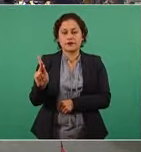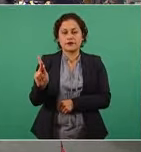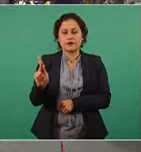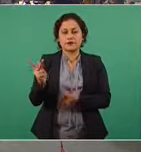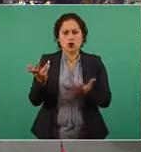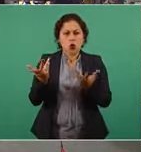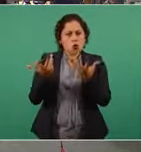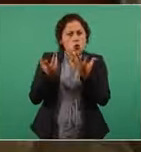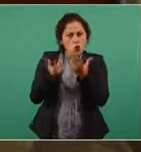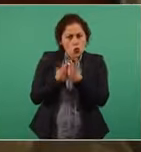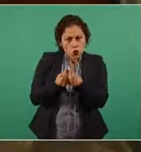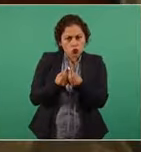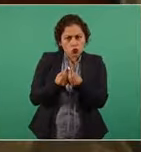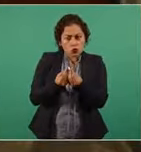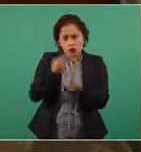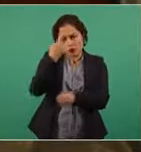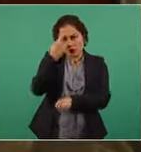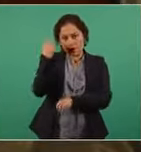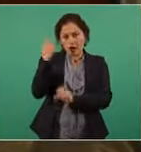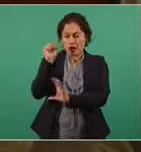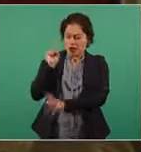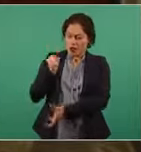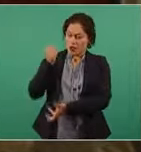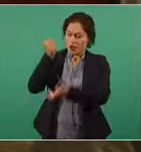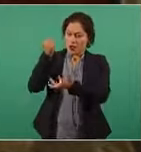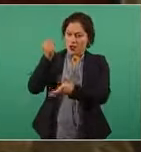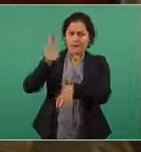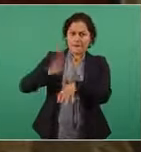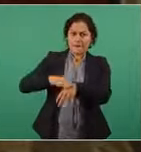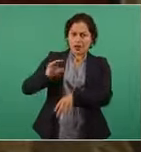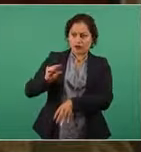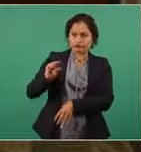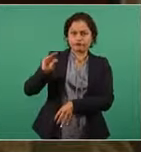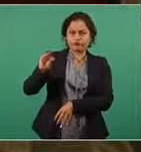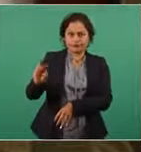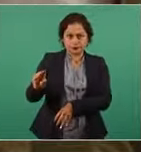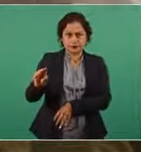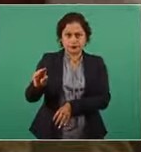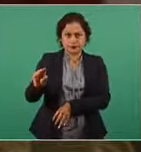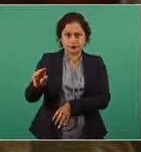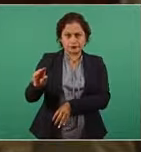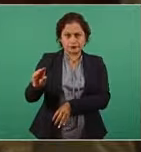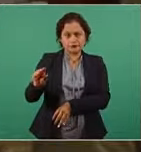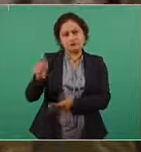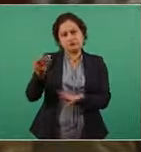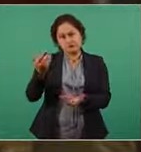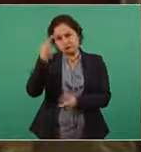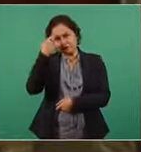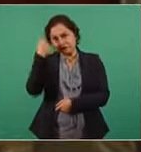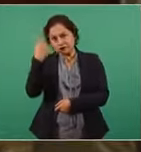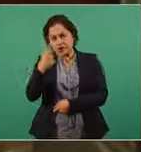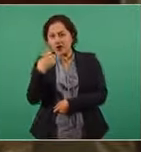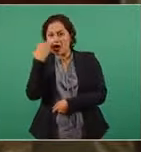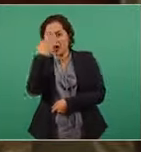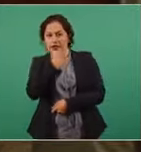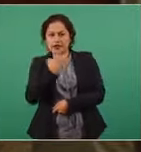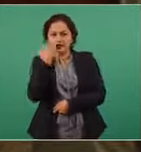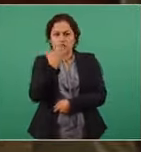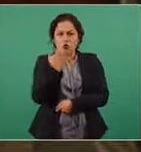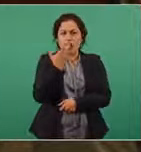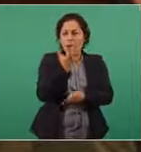presupuestario extra para poder rehabilitar las escuelas que estuvieron obviamente